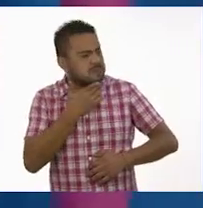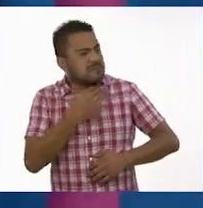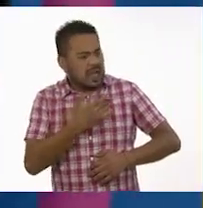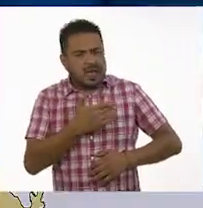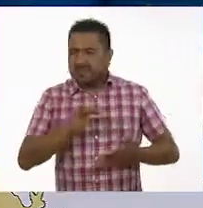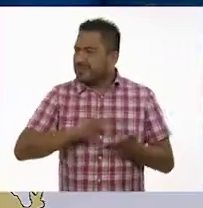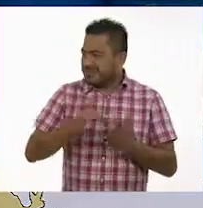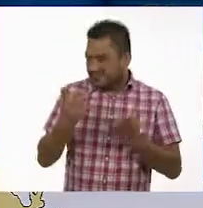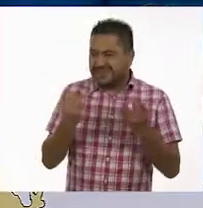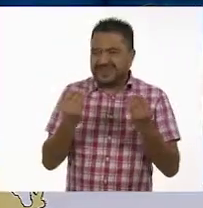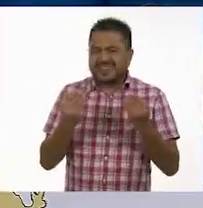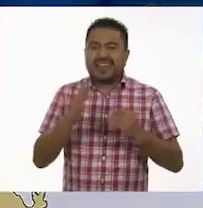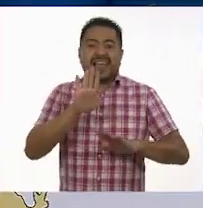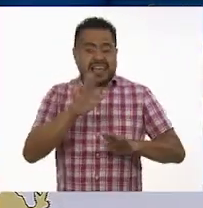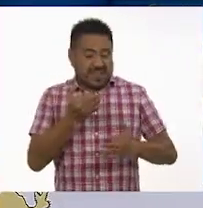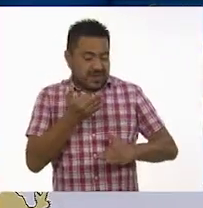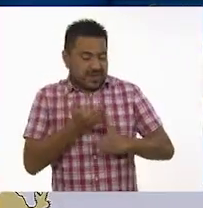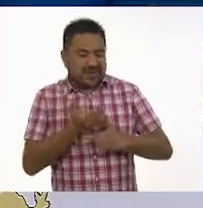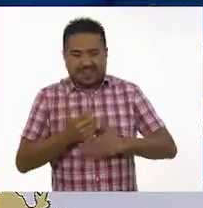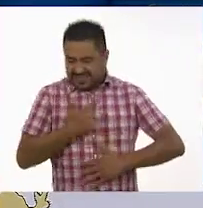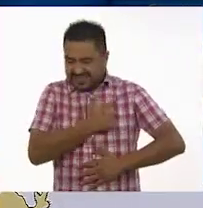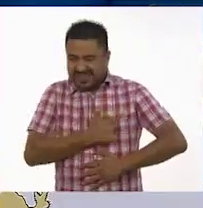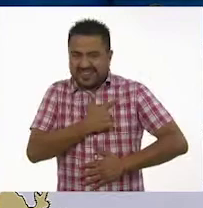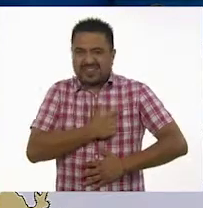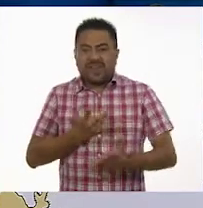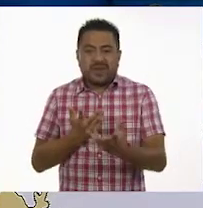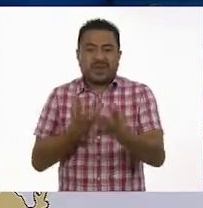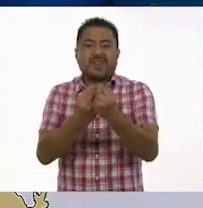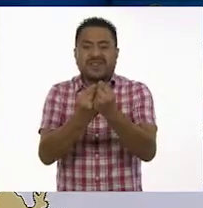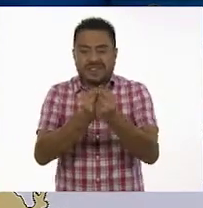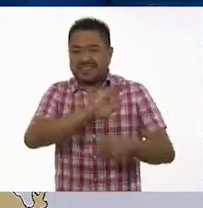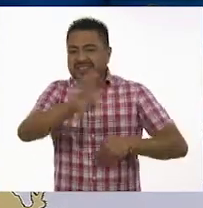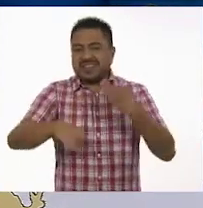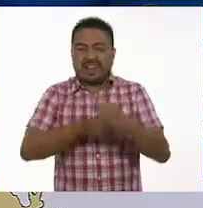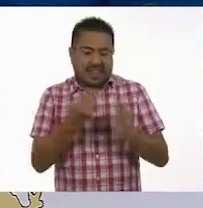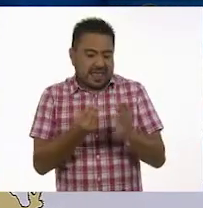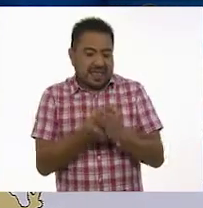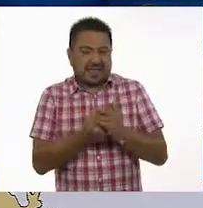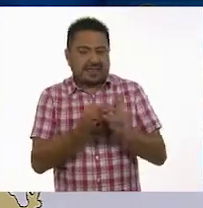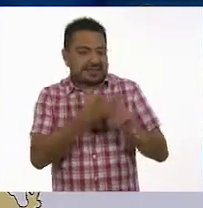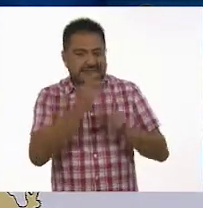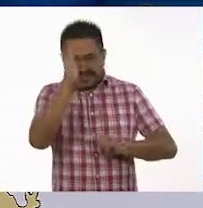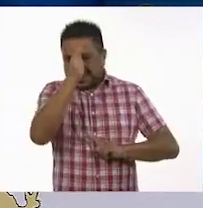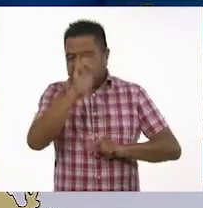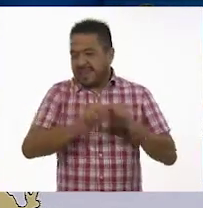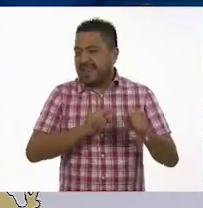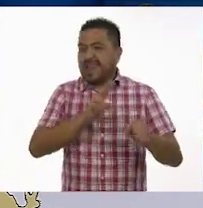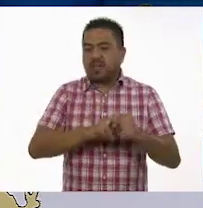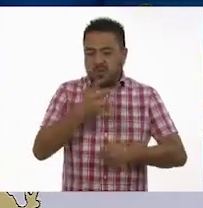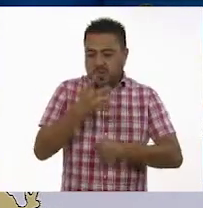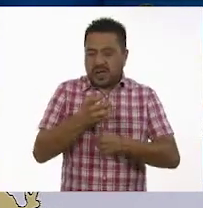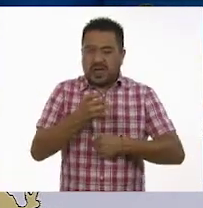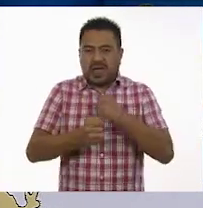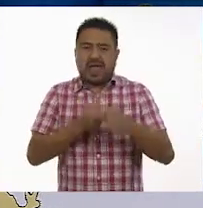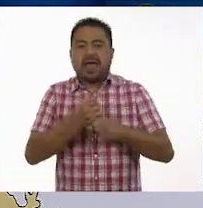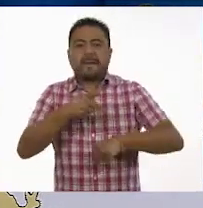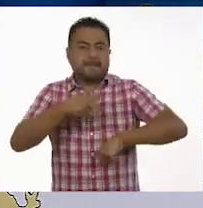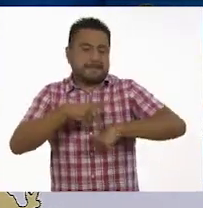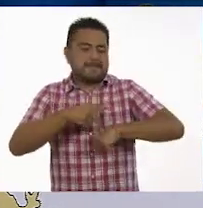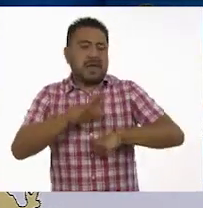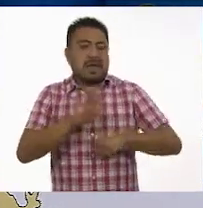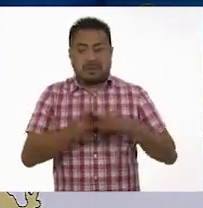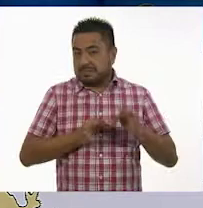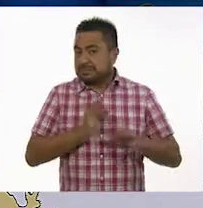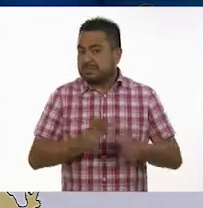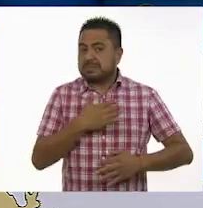gracias. Y vamos a tener el gusto de estar con todos ustedes en esta clase de Ciencias Naturales de Cuarto Grado. ¿Están